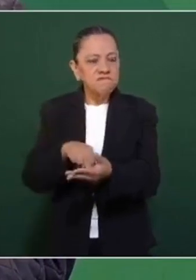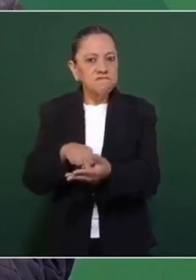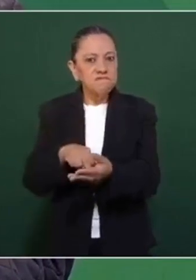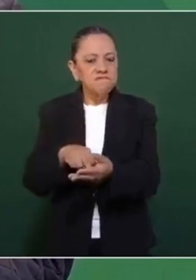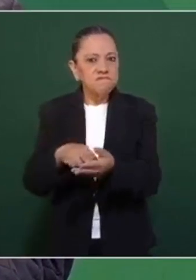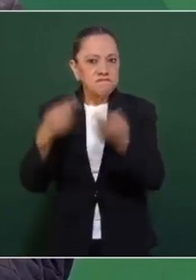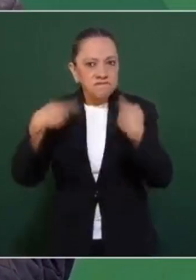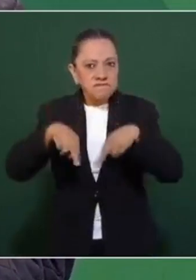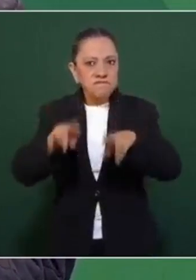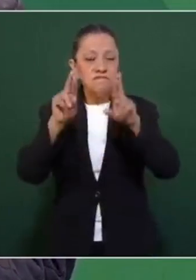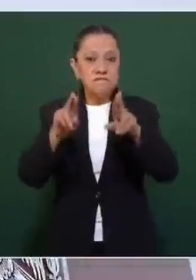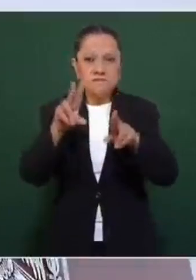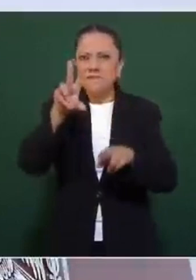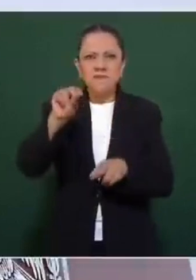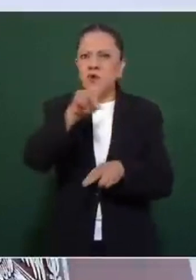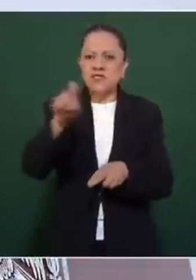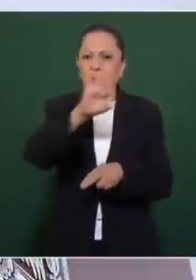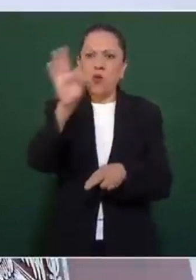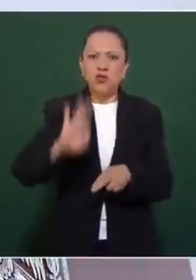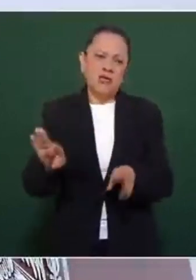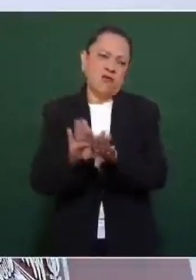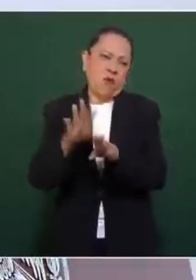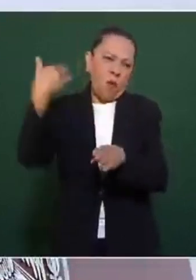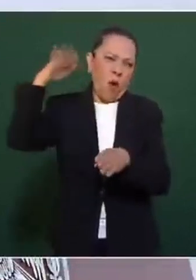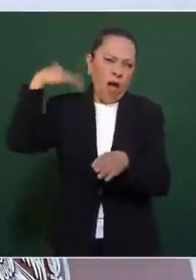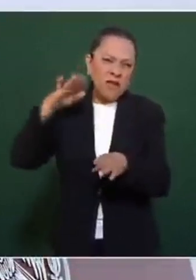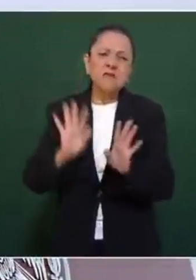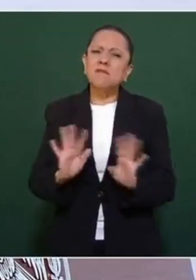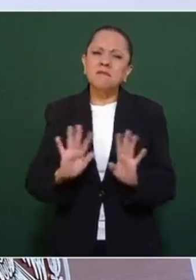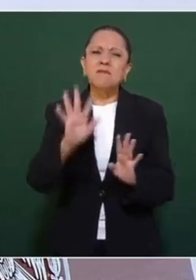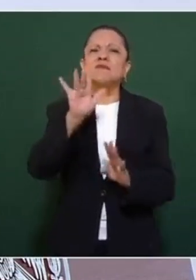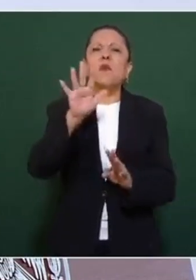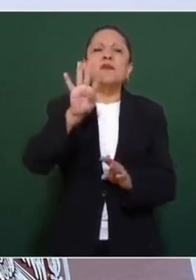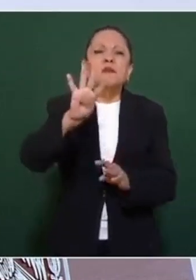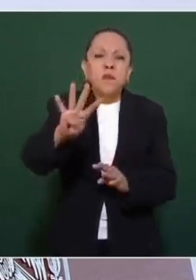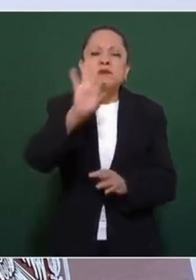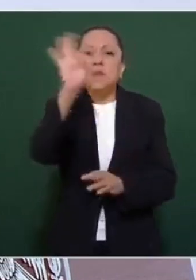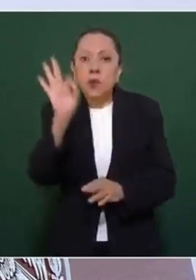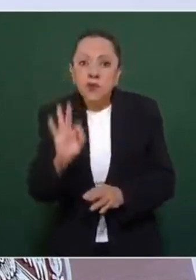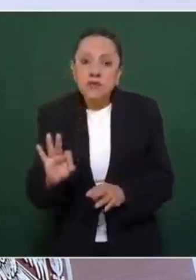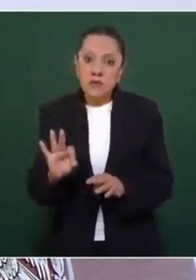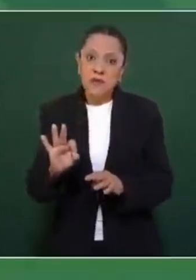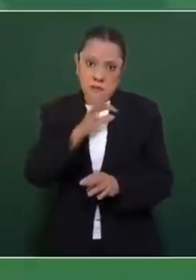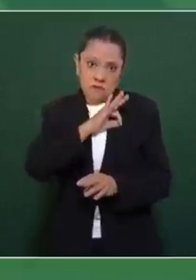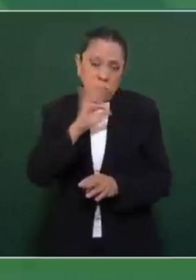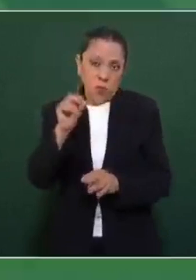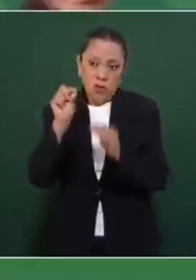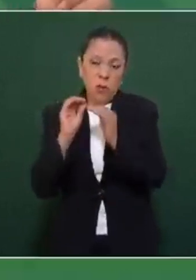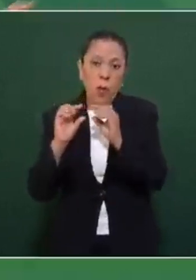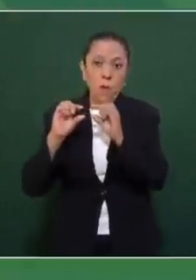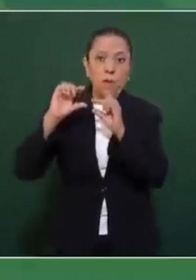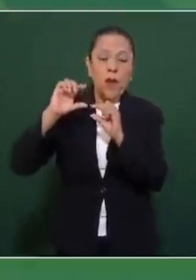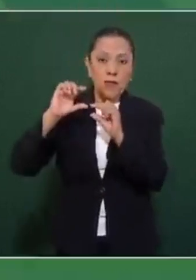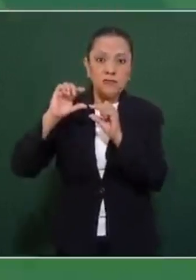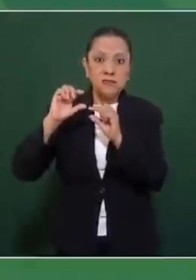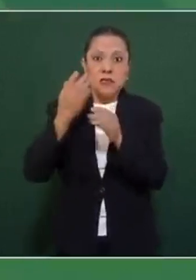hablando del 100 por ciento como era antes estamos hablando del 54 por ciento porque ahora con todas las